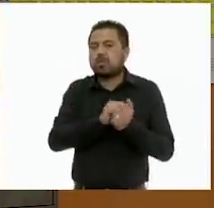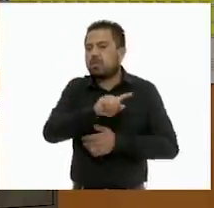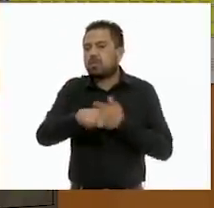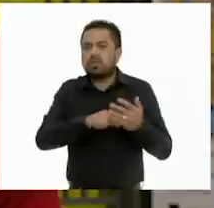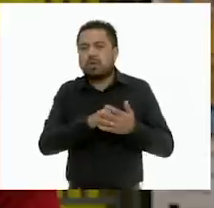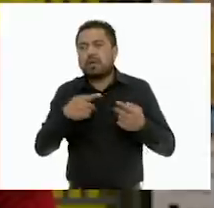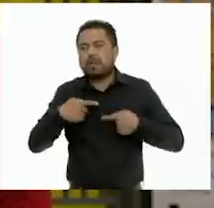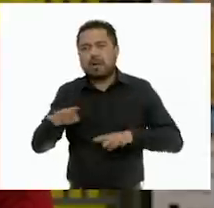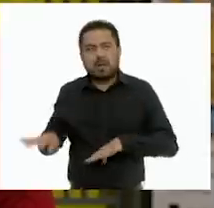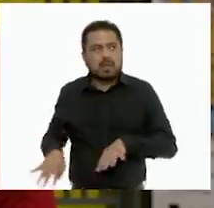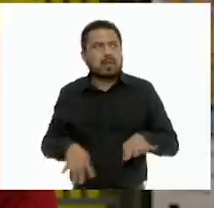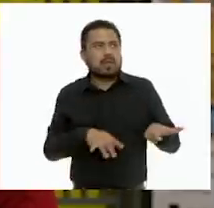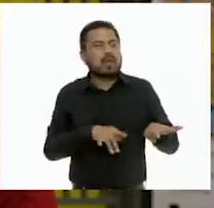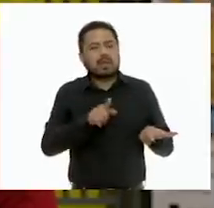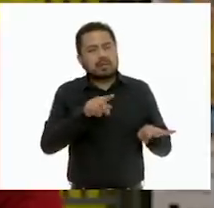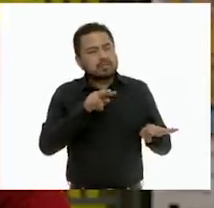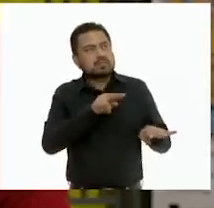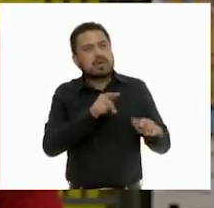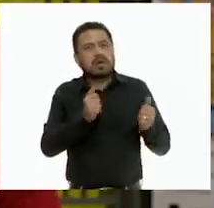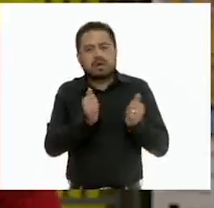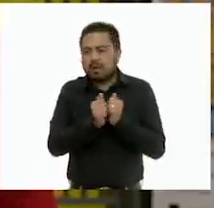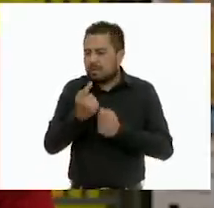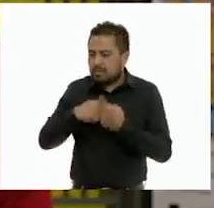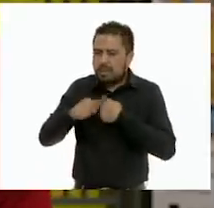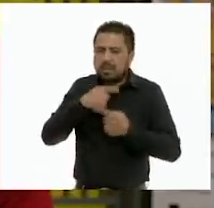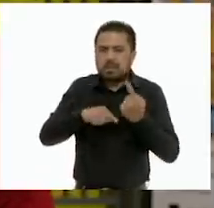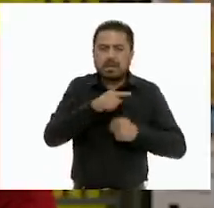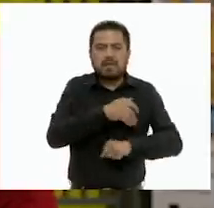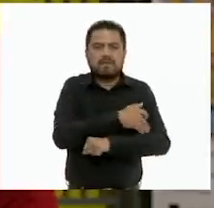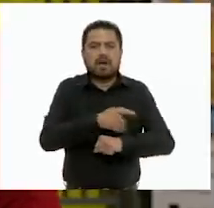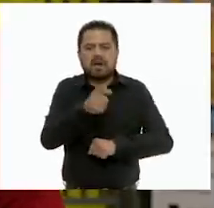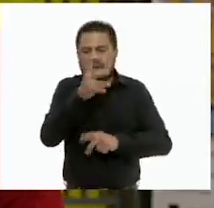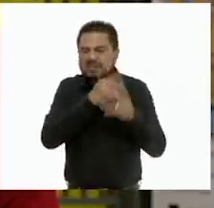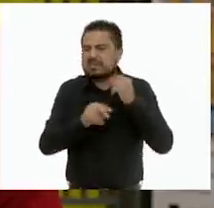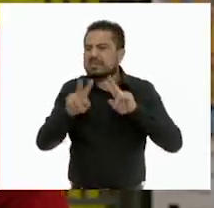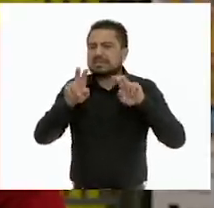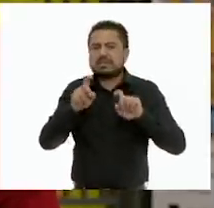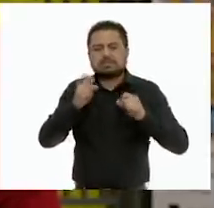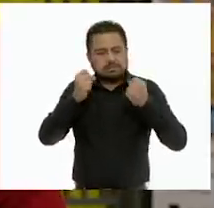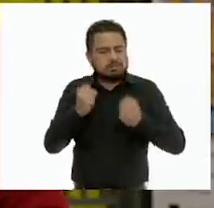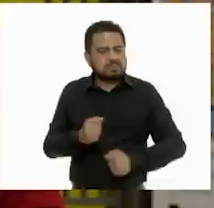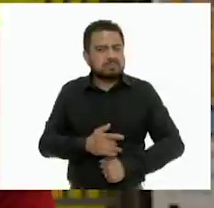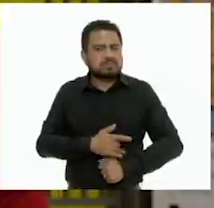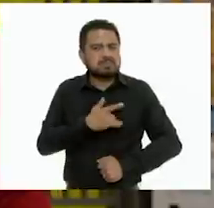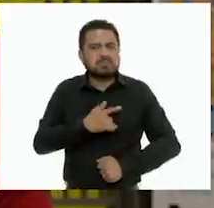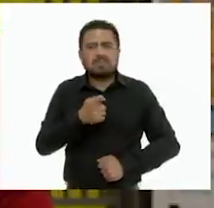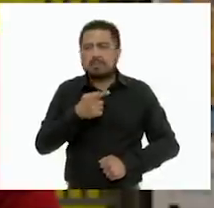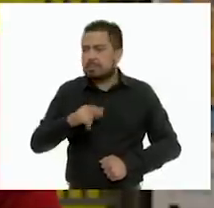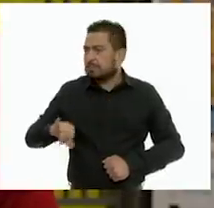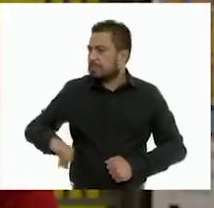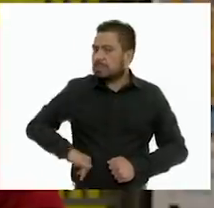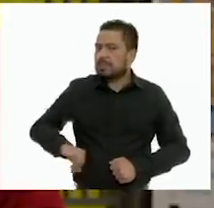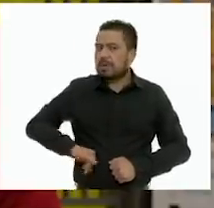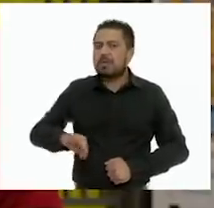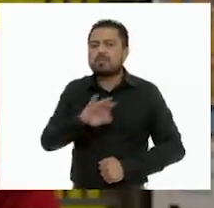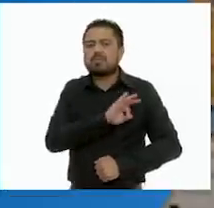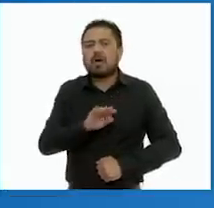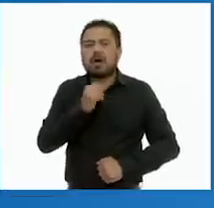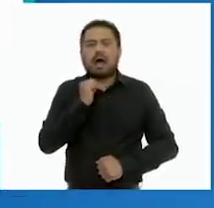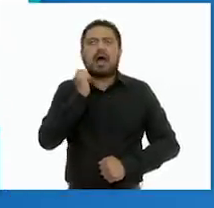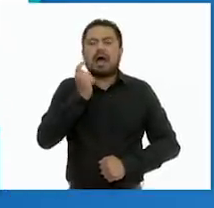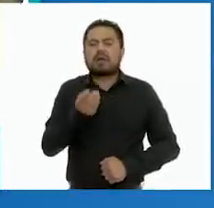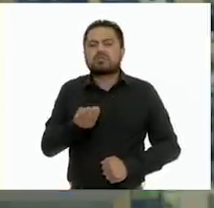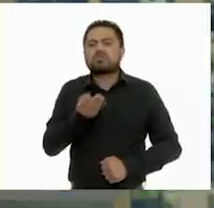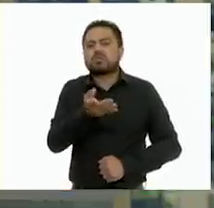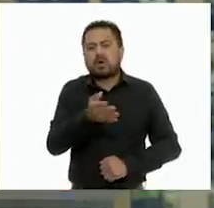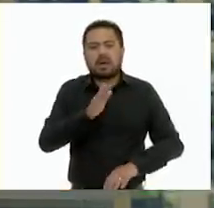visible. En cualquier caso, platica con tu familia sobre lo que aprendiste. Seguro les parecerá interesante y podrán decirte algo más.